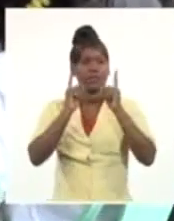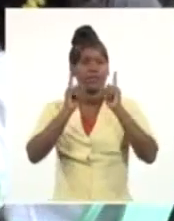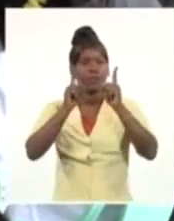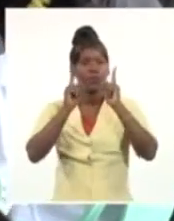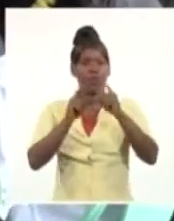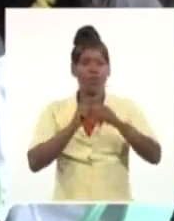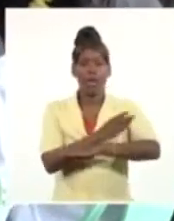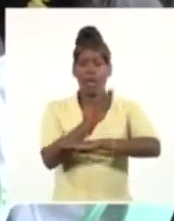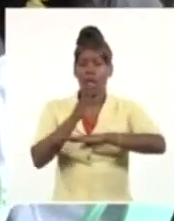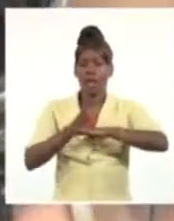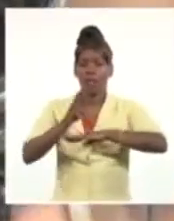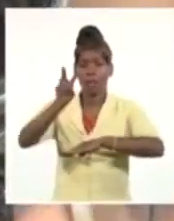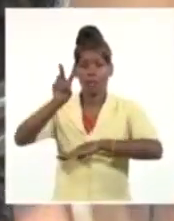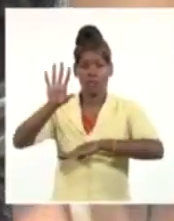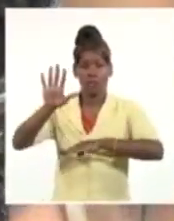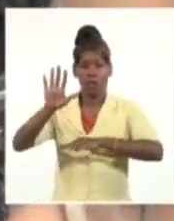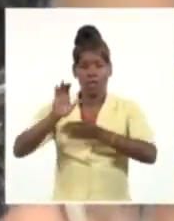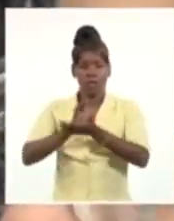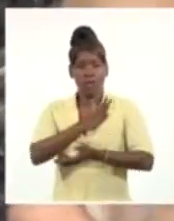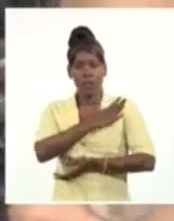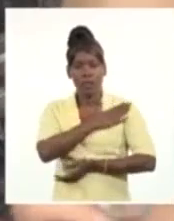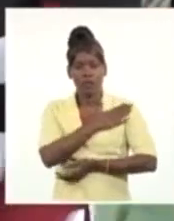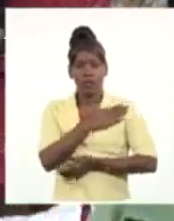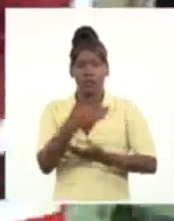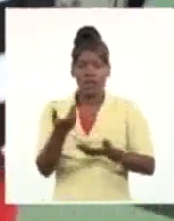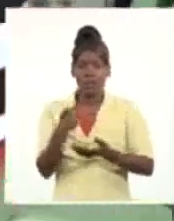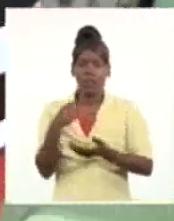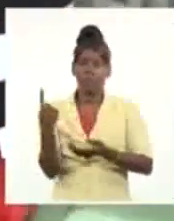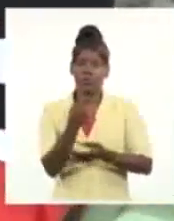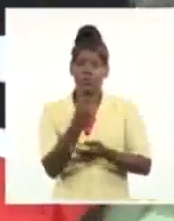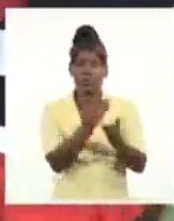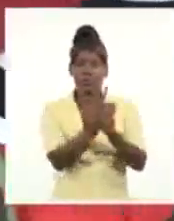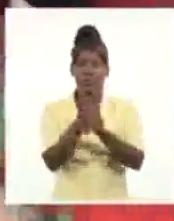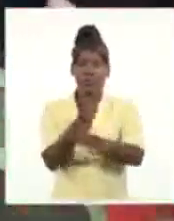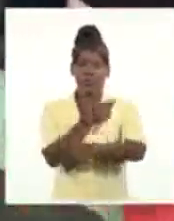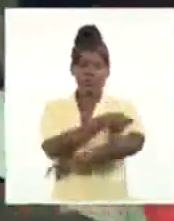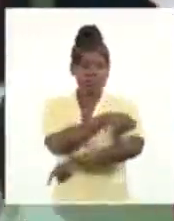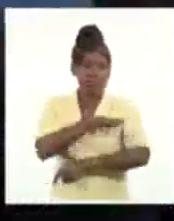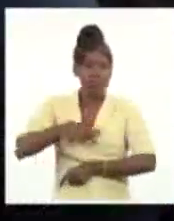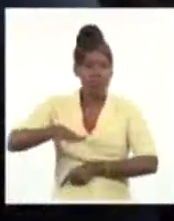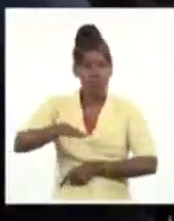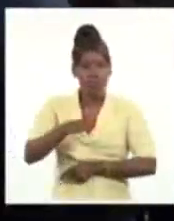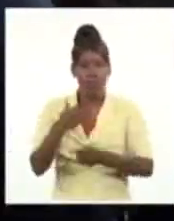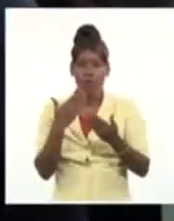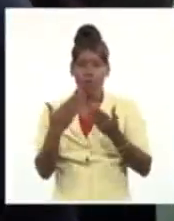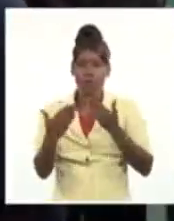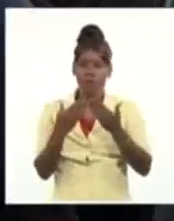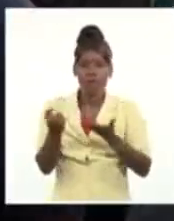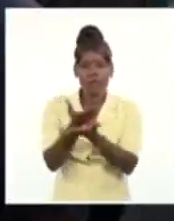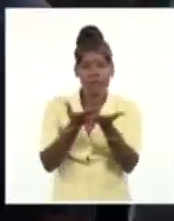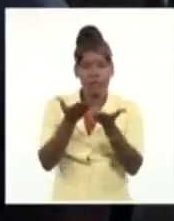los 470 nominados en todos los municipios del país. Héctor Martínez, Sistema Informativo de la Televisión Cubana.